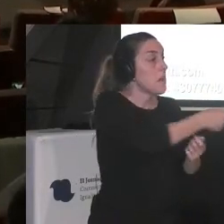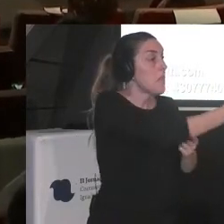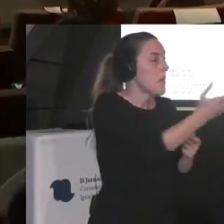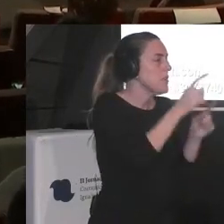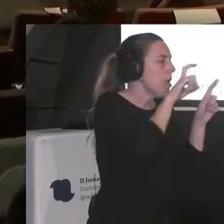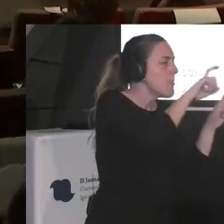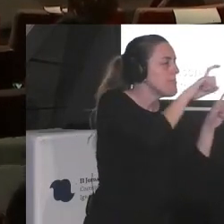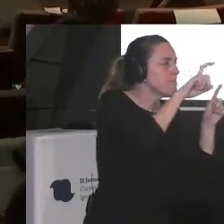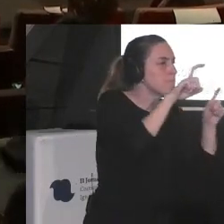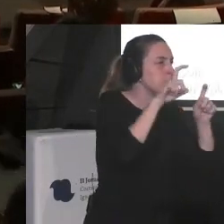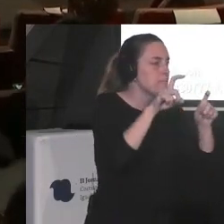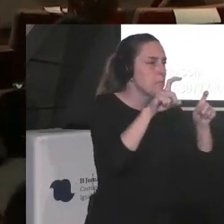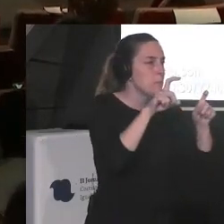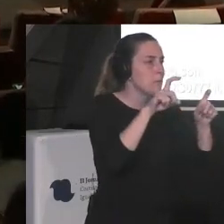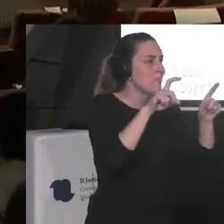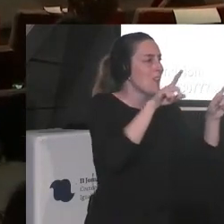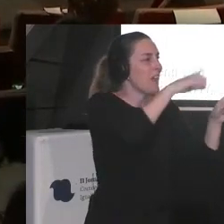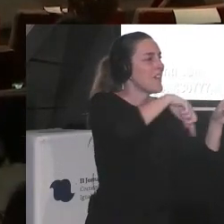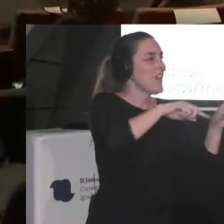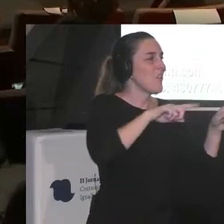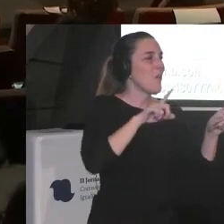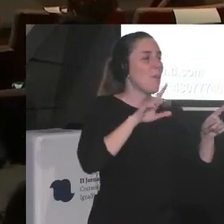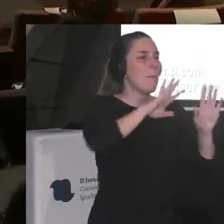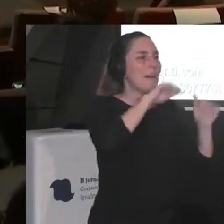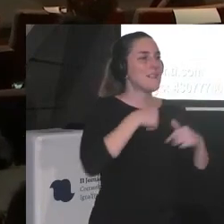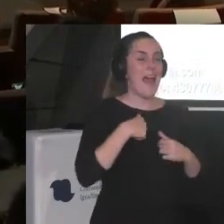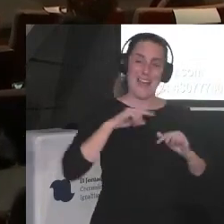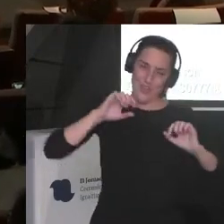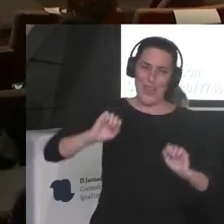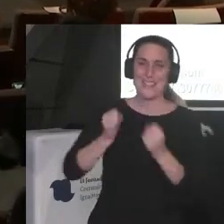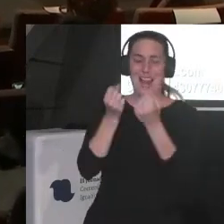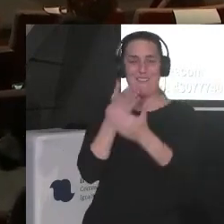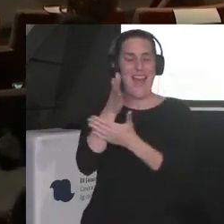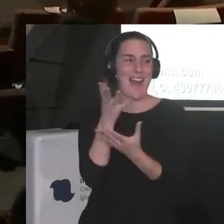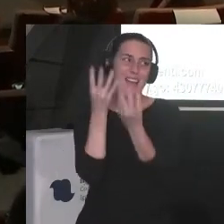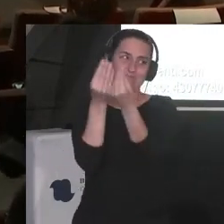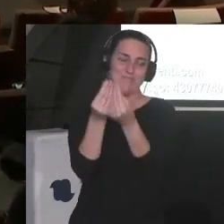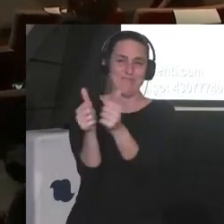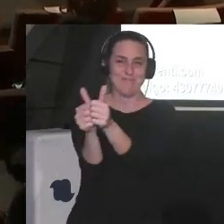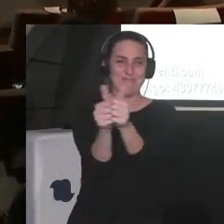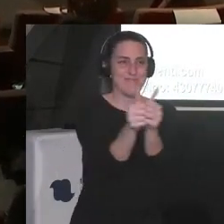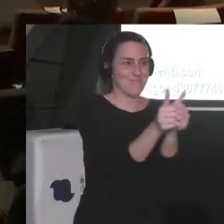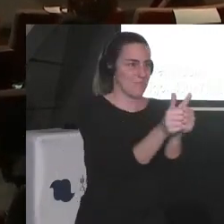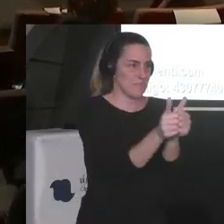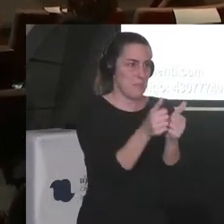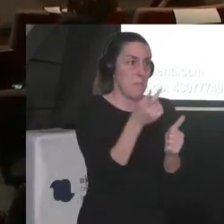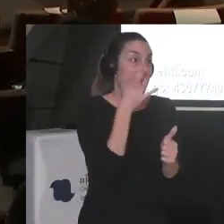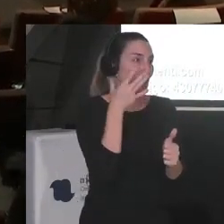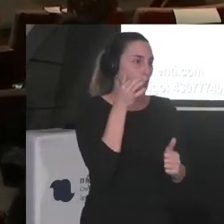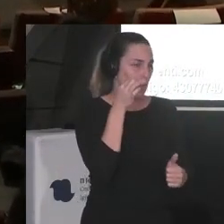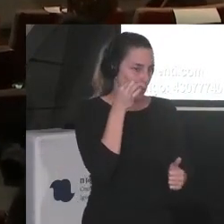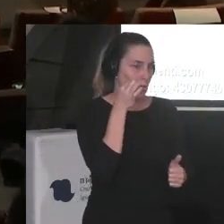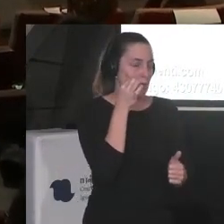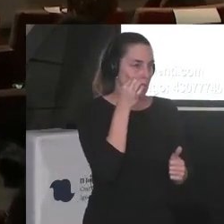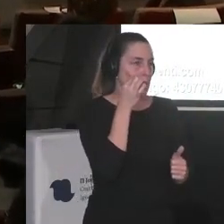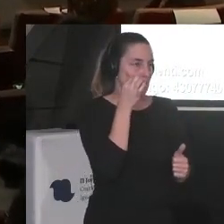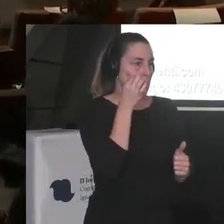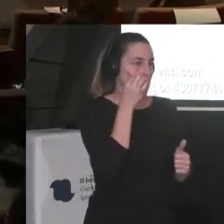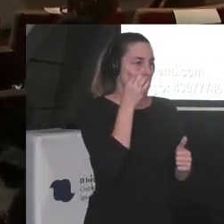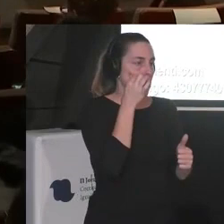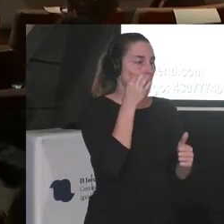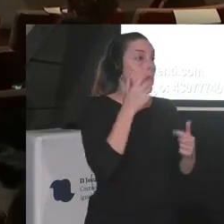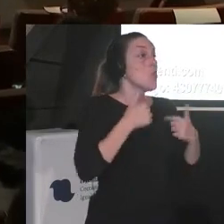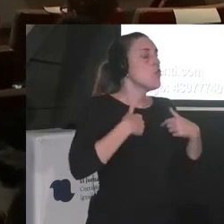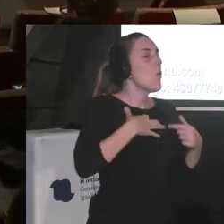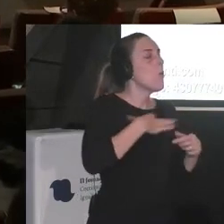que ellos tengan el síndrome de Salvador Blanco tampoco ¿sabes? como que vamos ahí les puedo enseñar diversas directrices